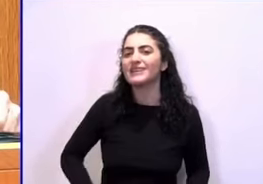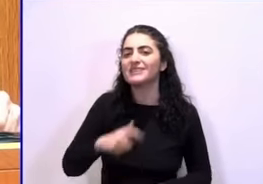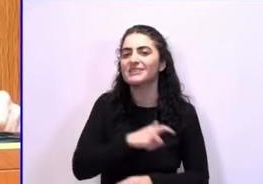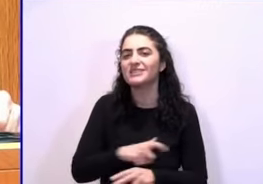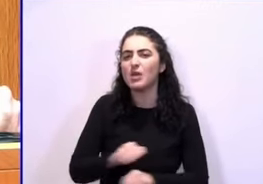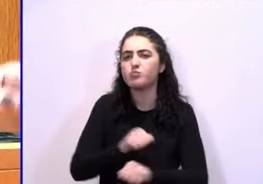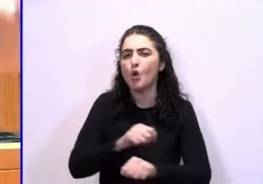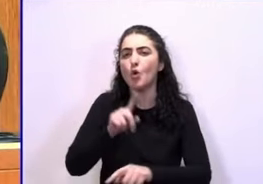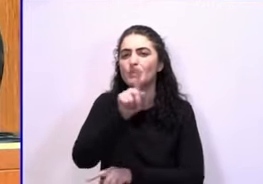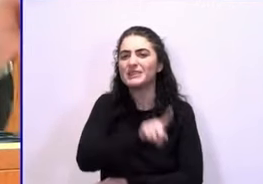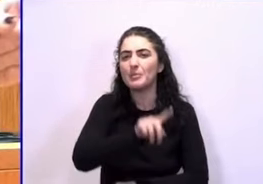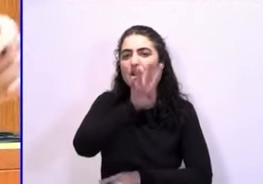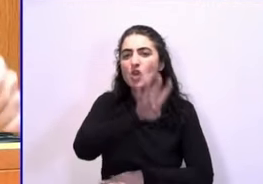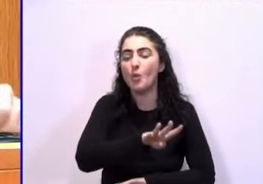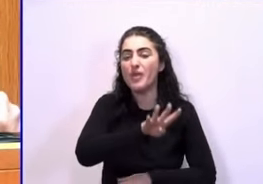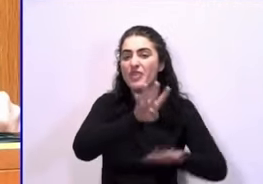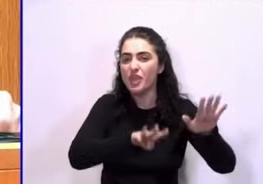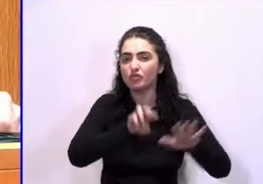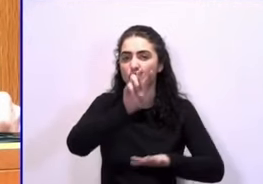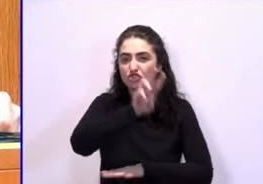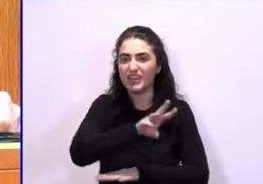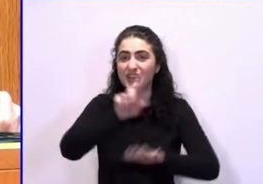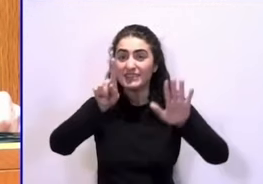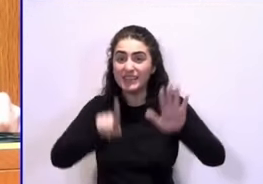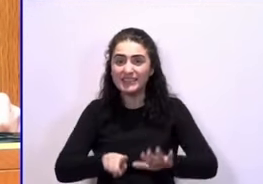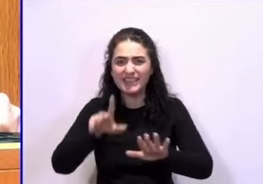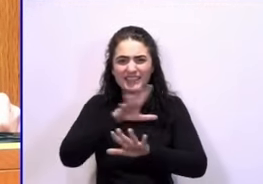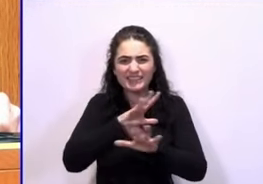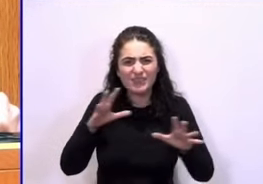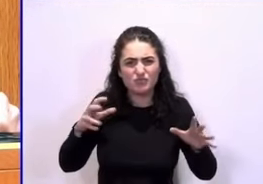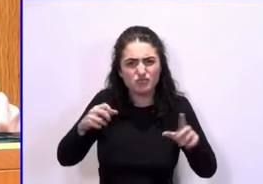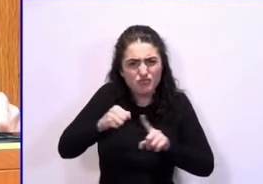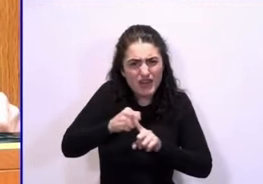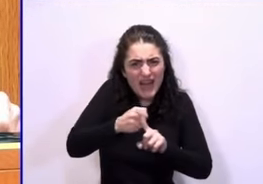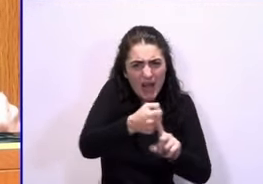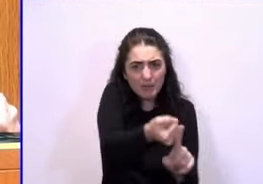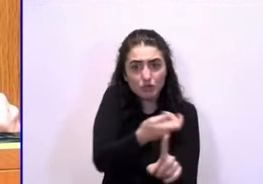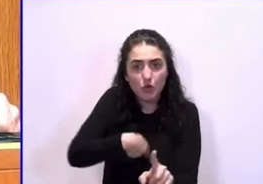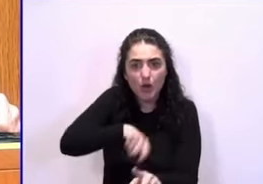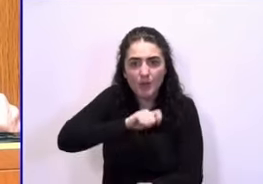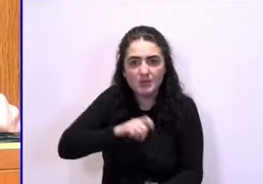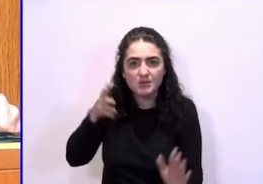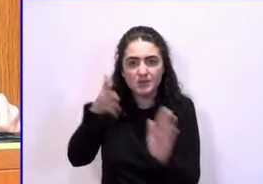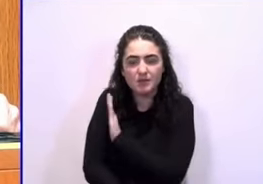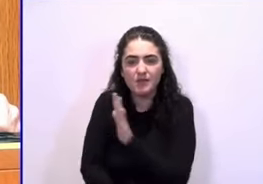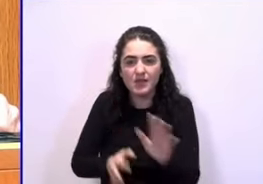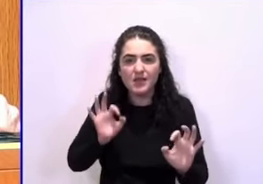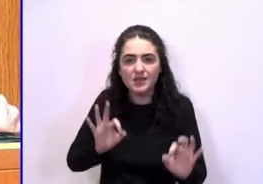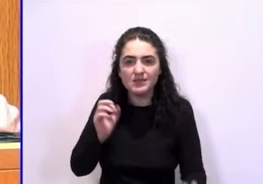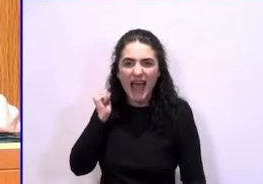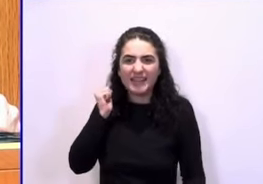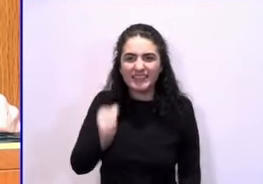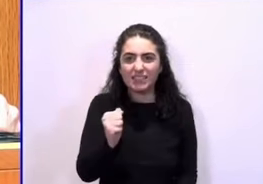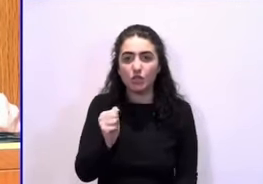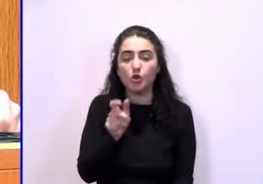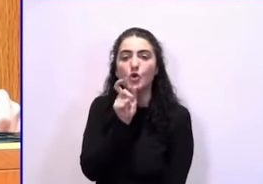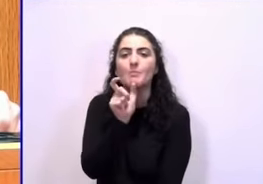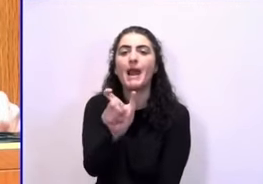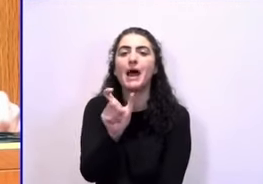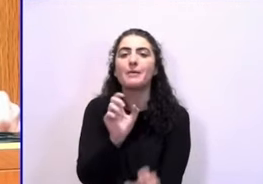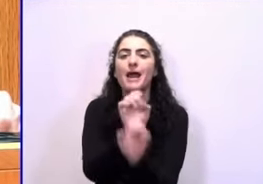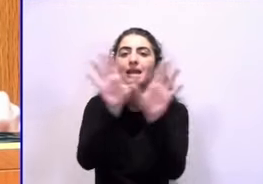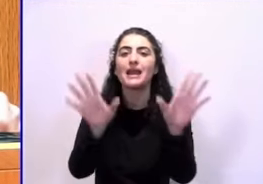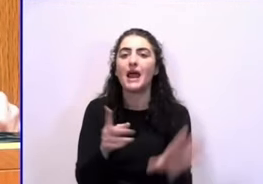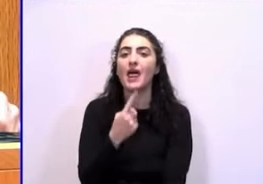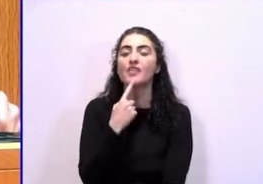1936 y la represión que ocurrió en este país, que ser asesinos. Y así de claro se lo digo, porque yo, desde